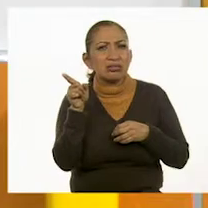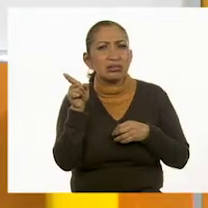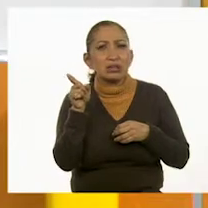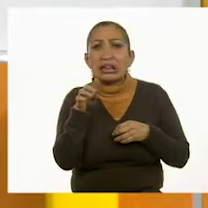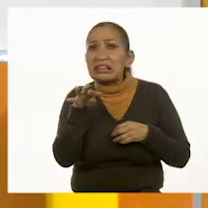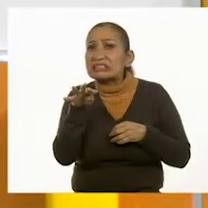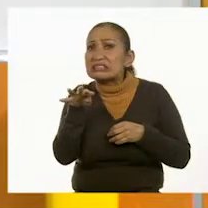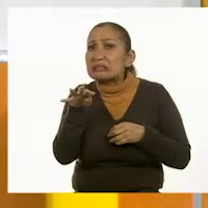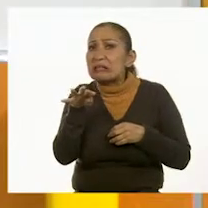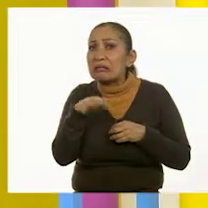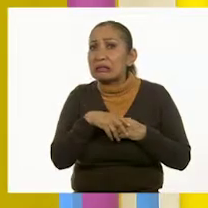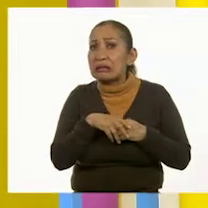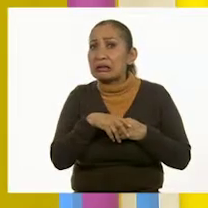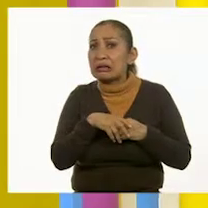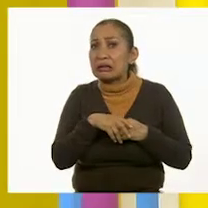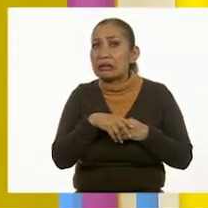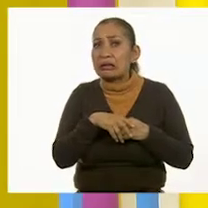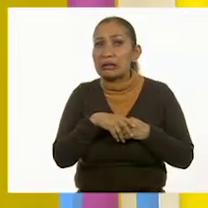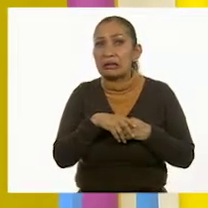19. ¿19?